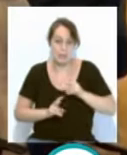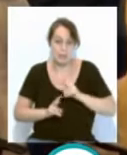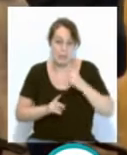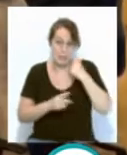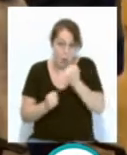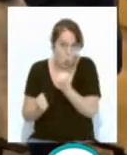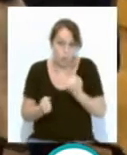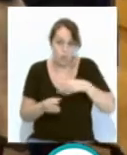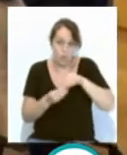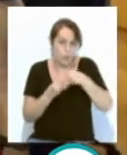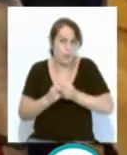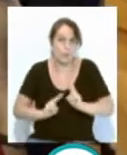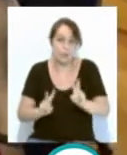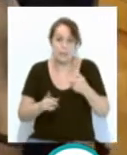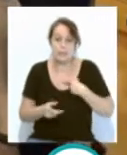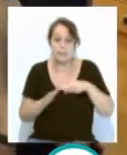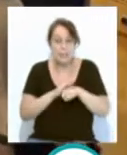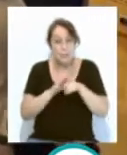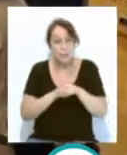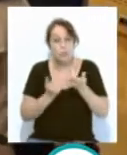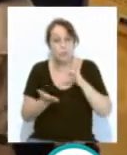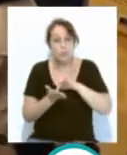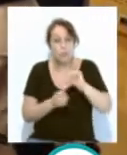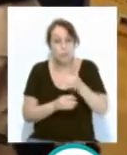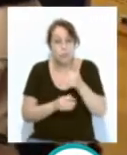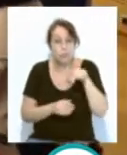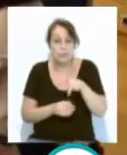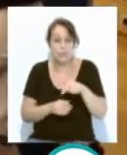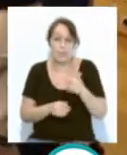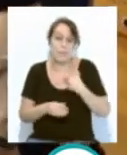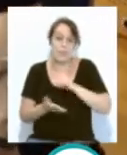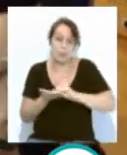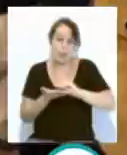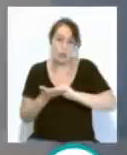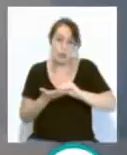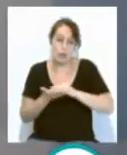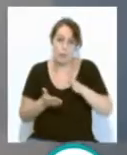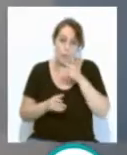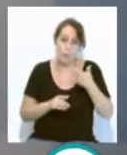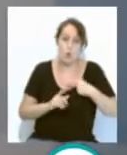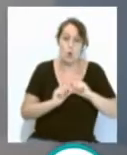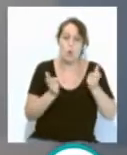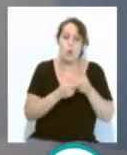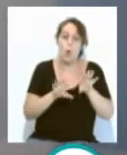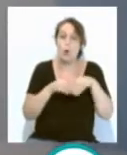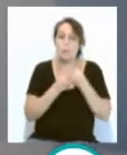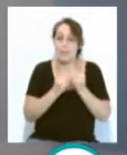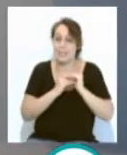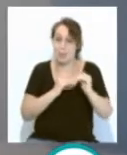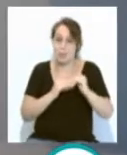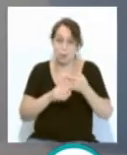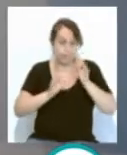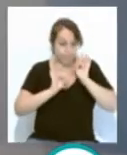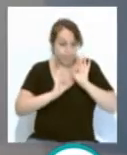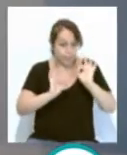Con respecto a la gestión de los casos, las administraciones parten de la figura del grupo de convivencia estable, que será justo